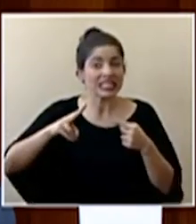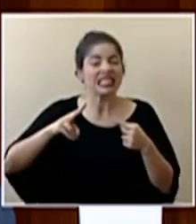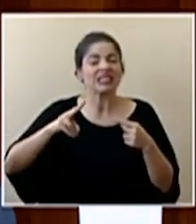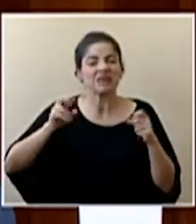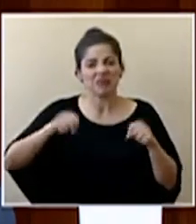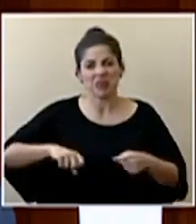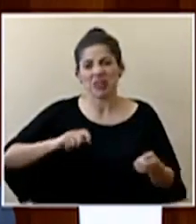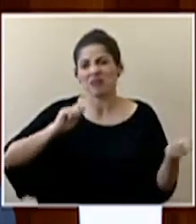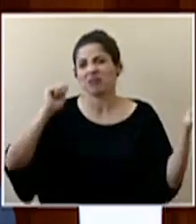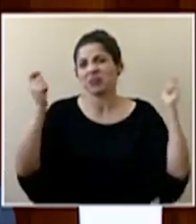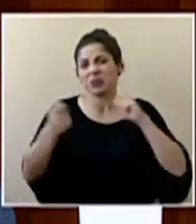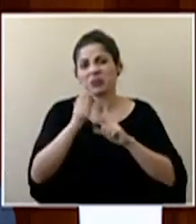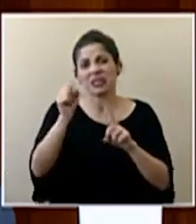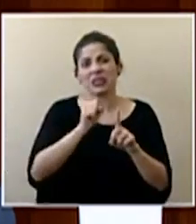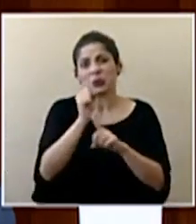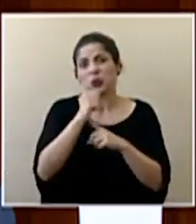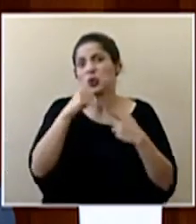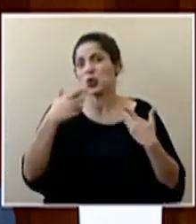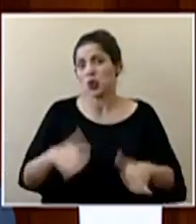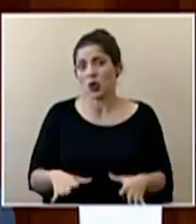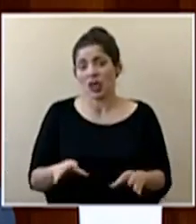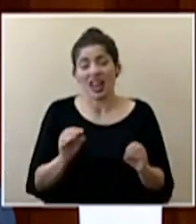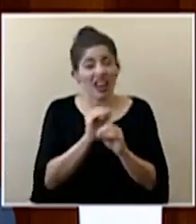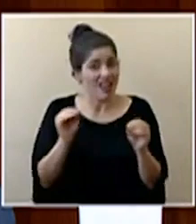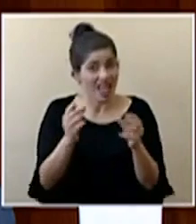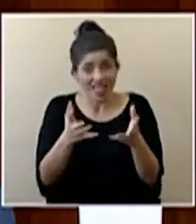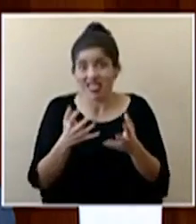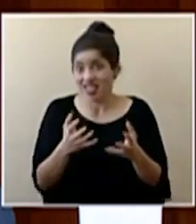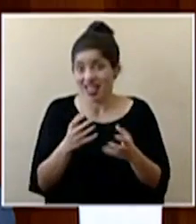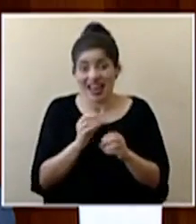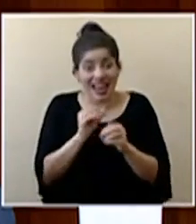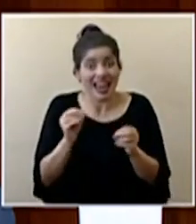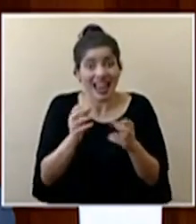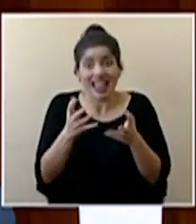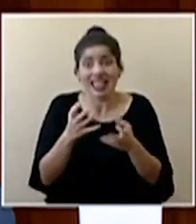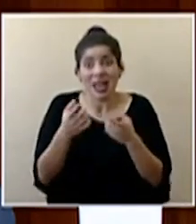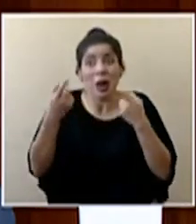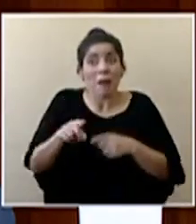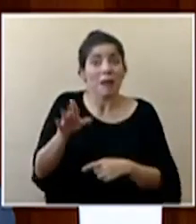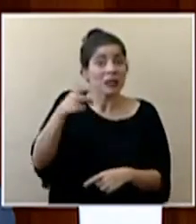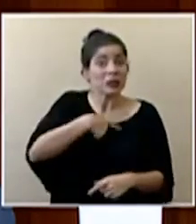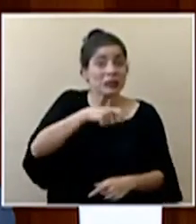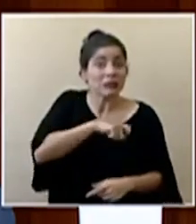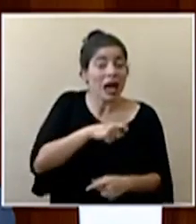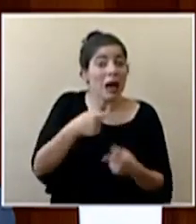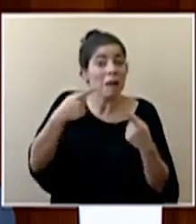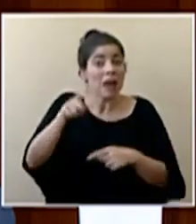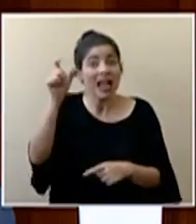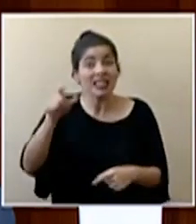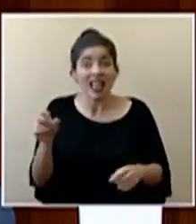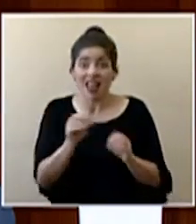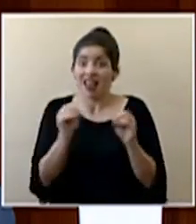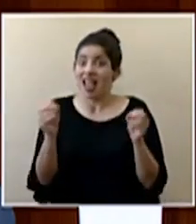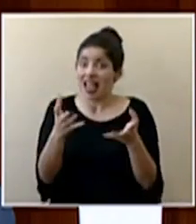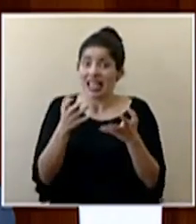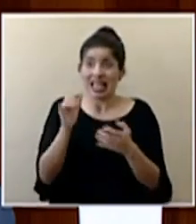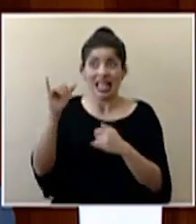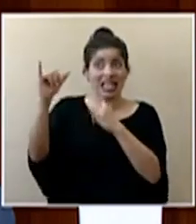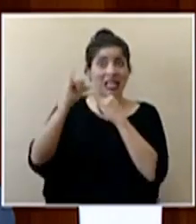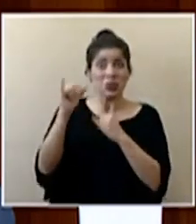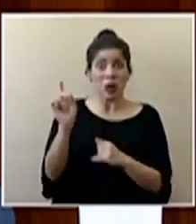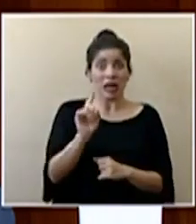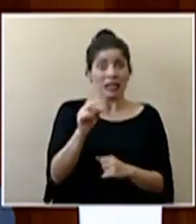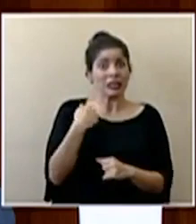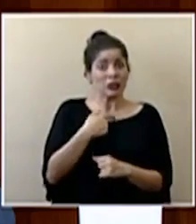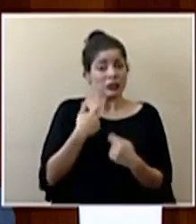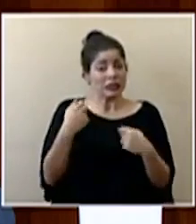convertir en un escenario que no queremos tenerle a seguro nadie nadie quiere tener el escenario que tuvo España o Italia así que lo estamos haciendo